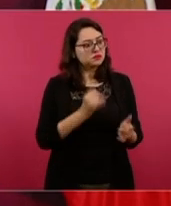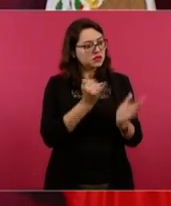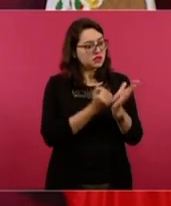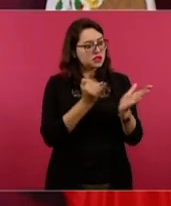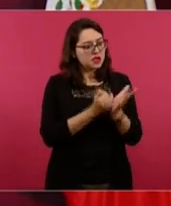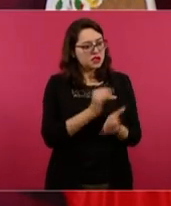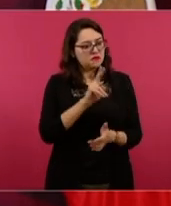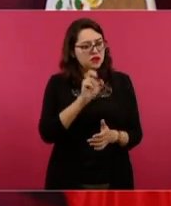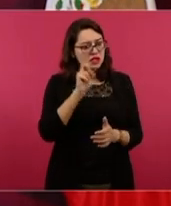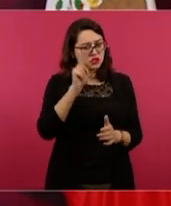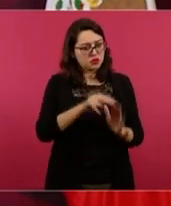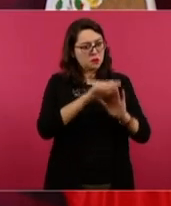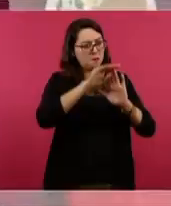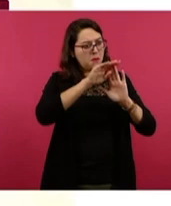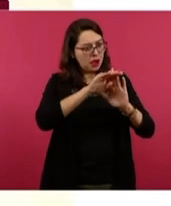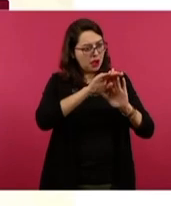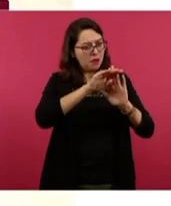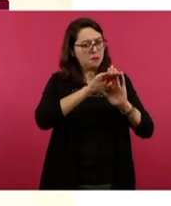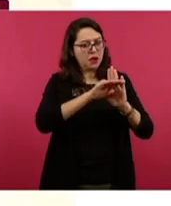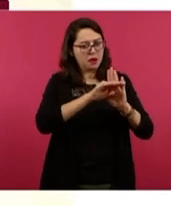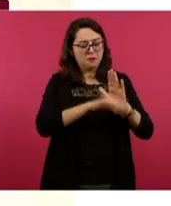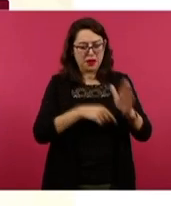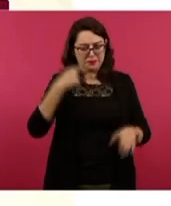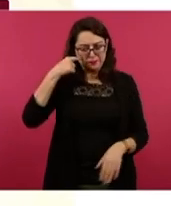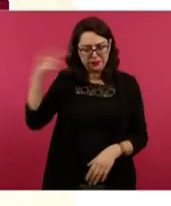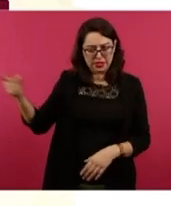bajando la inflación. la inflación.